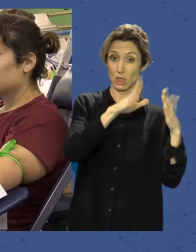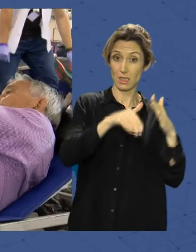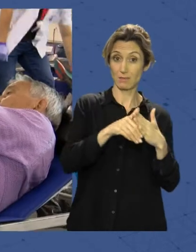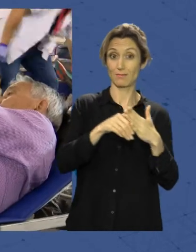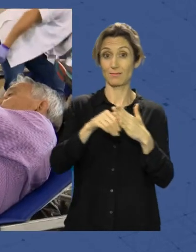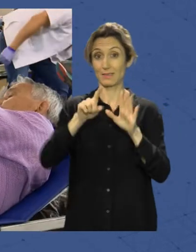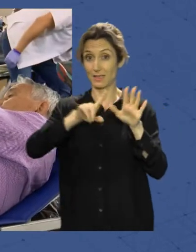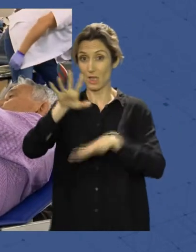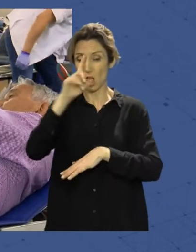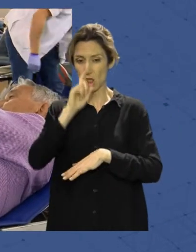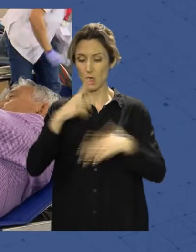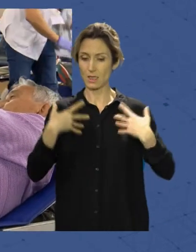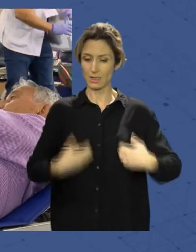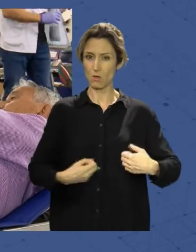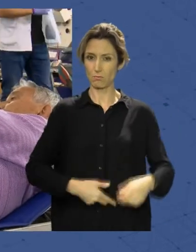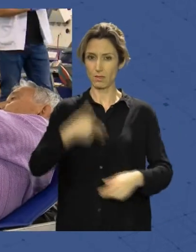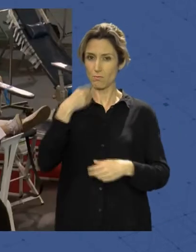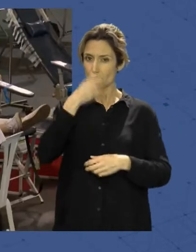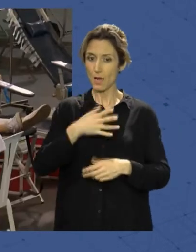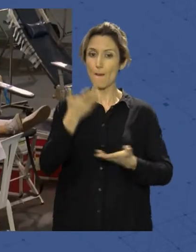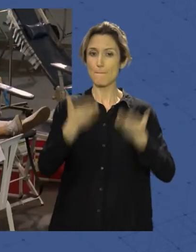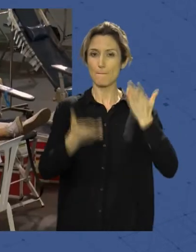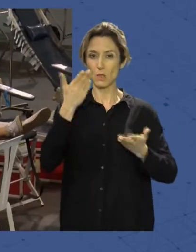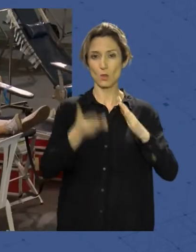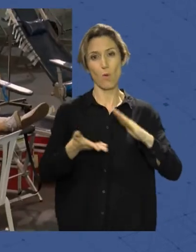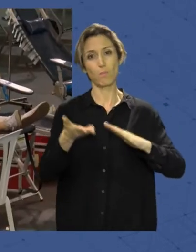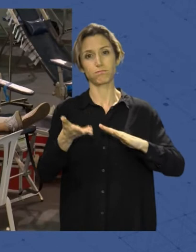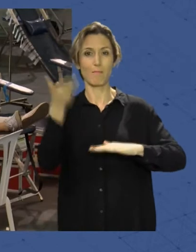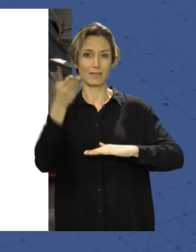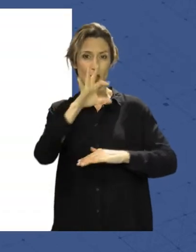con buena salud general y un peso superior a los 50 kilos.